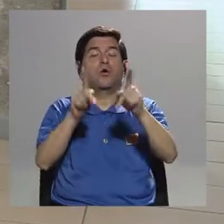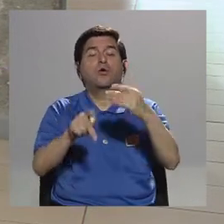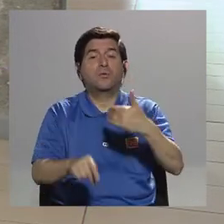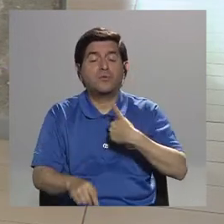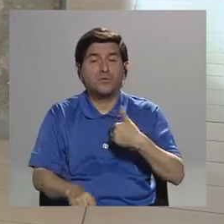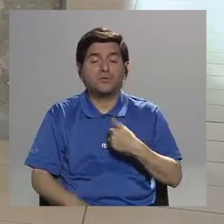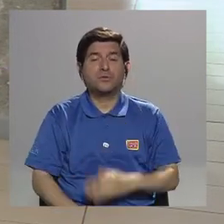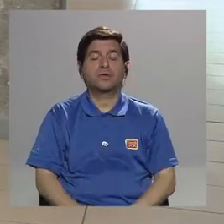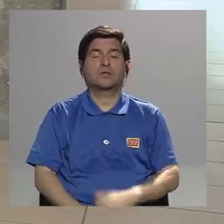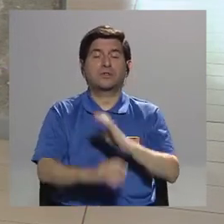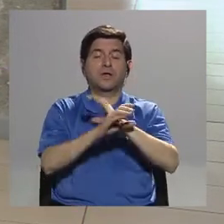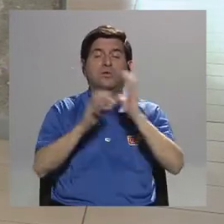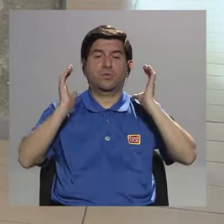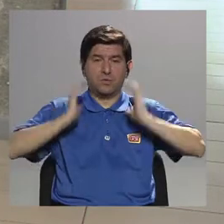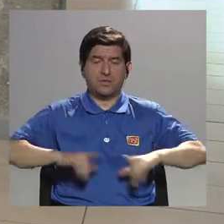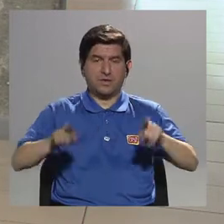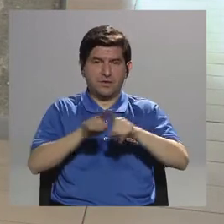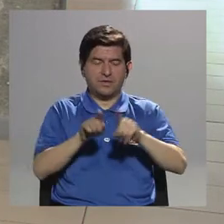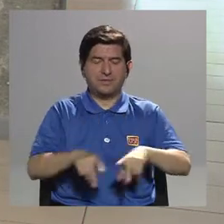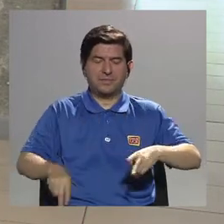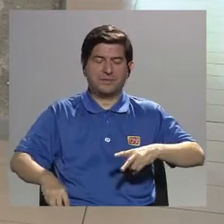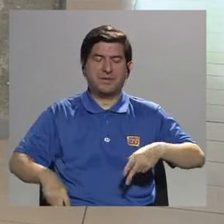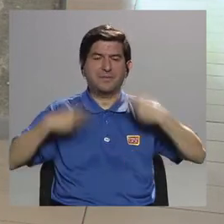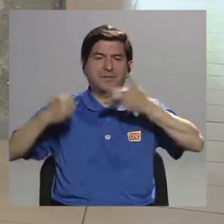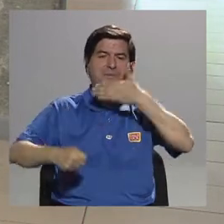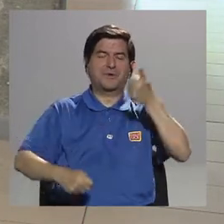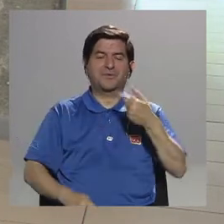cuerpo y así vivir mejor. Hasta la próxima semana.